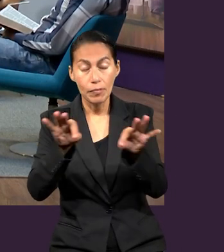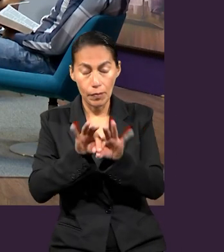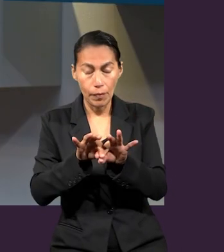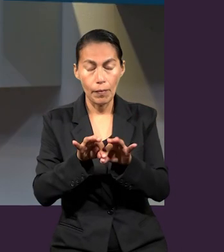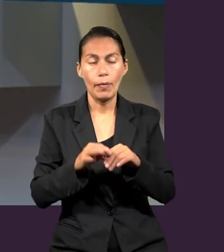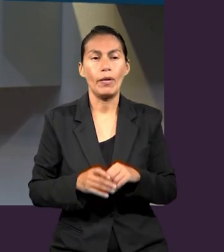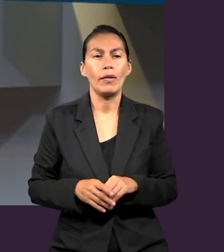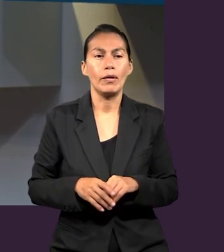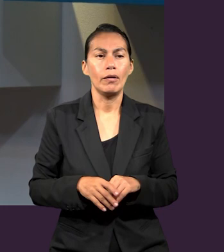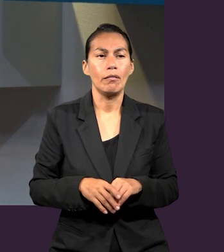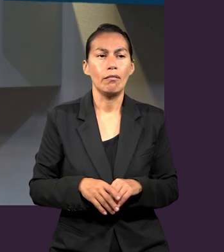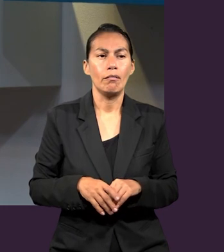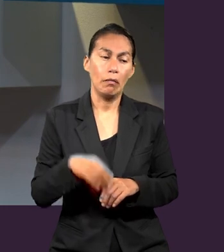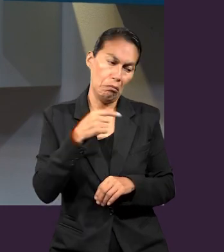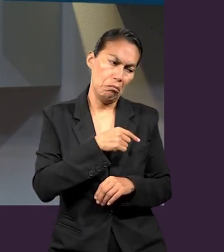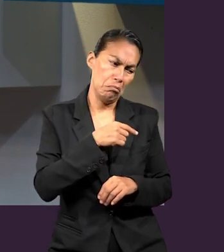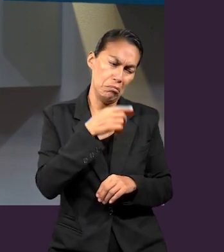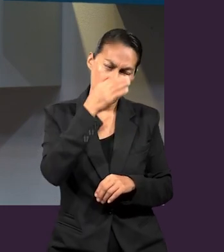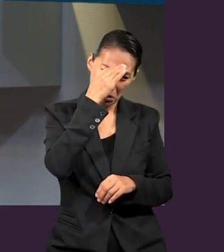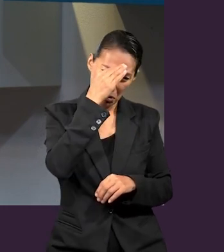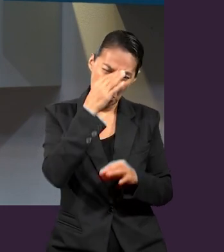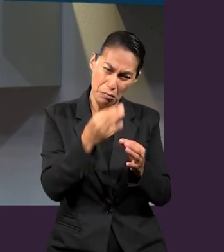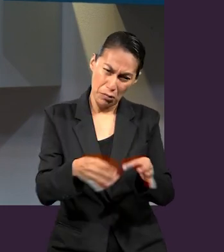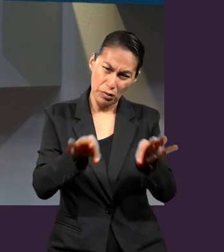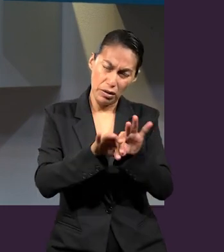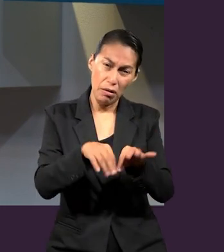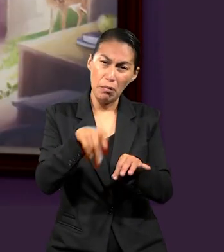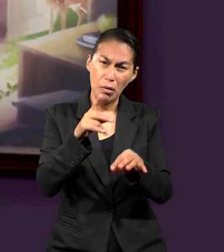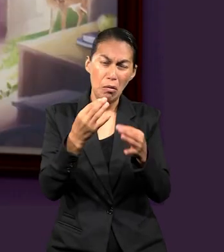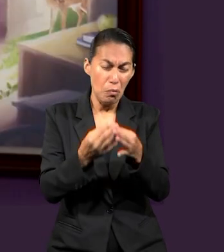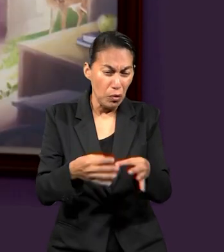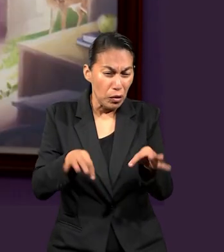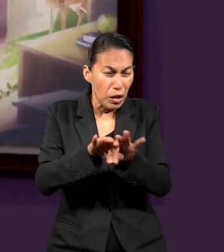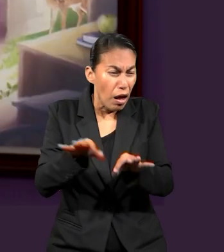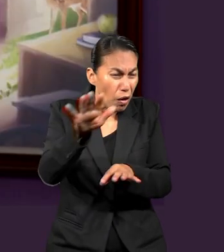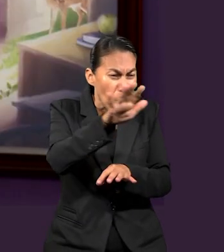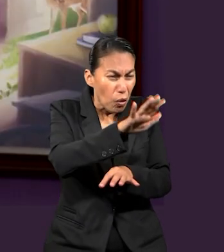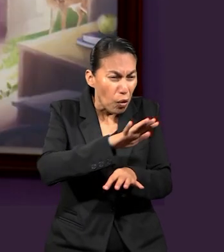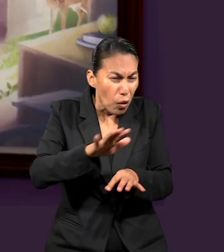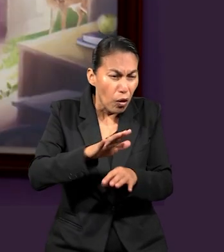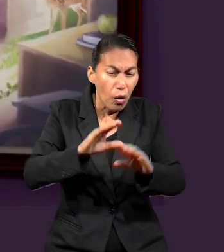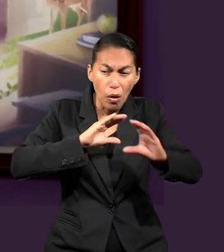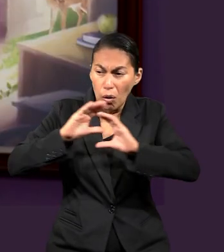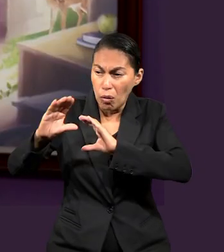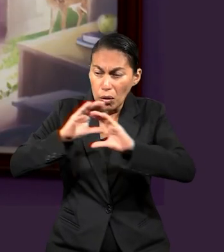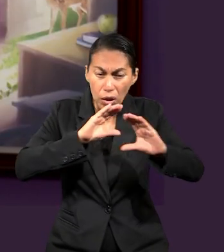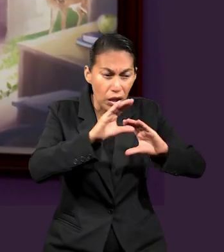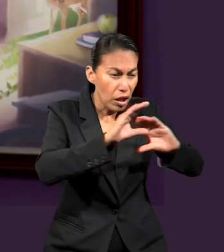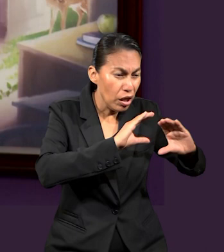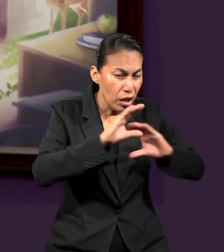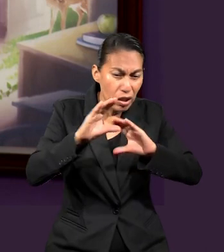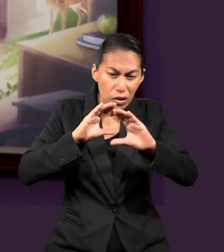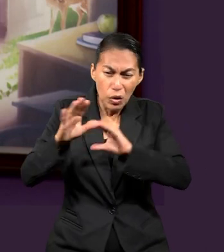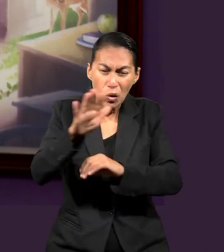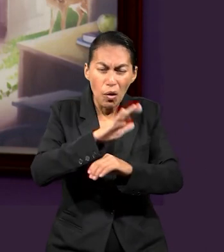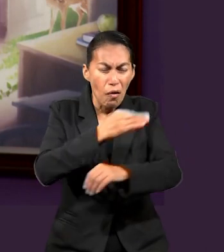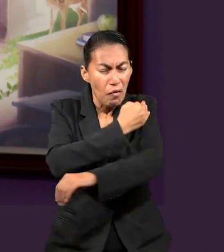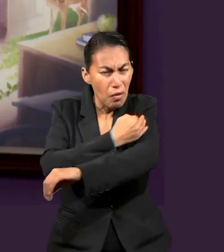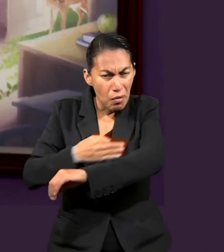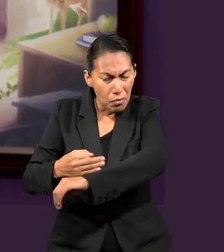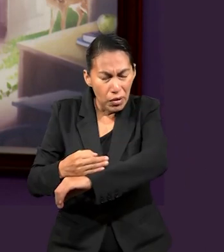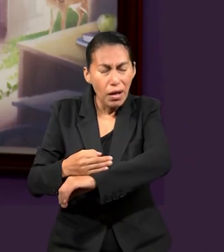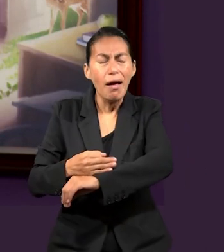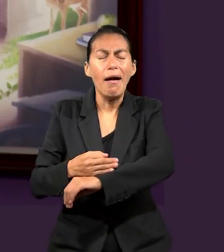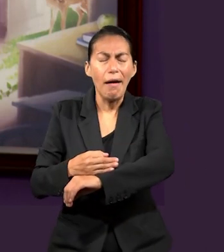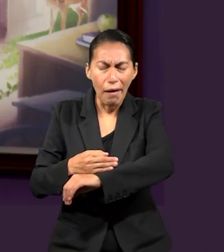importante para él y creo que es importante para todos. Y es que la comunicación debe hacerse en familia precisamente para que